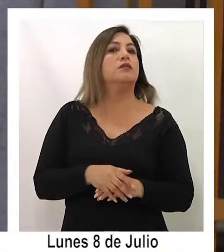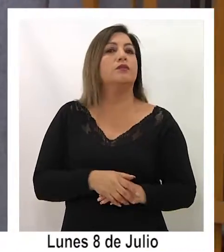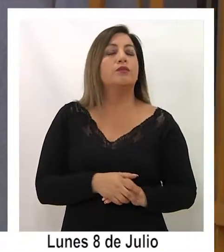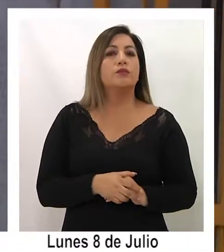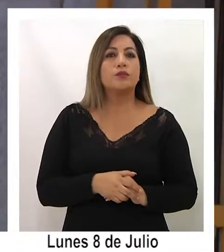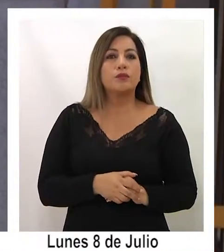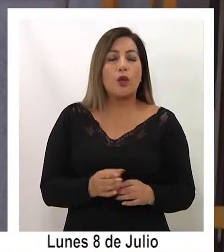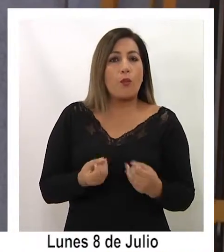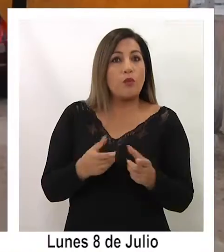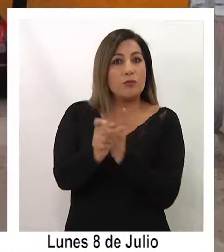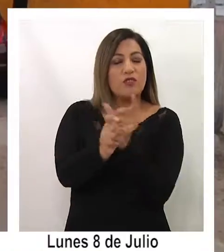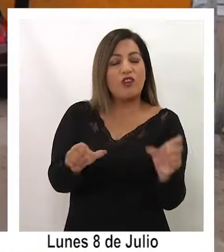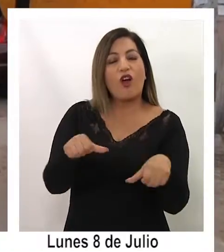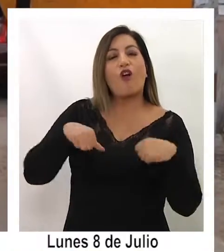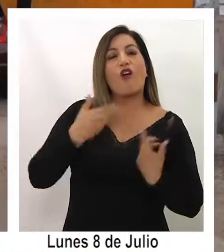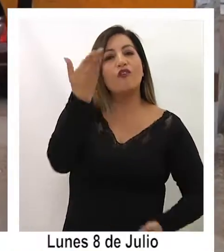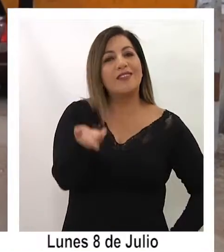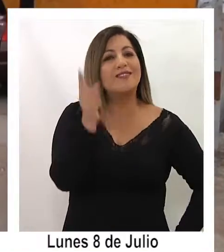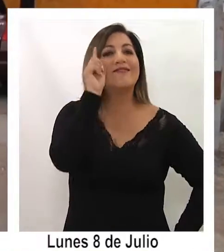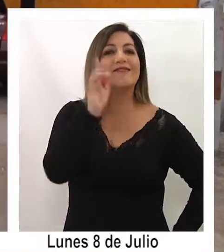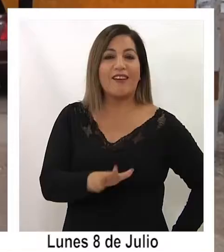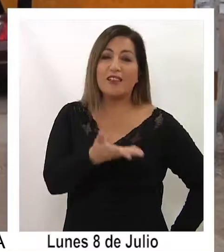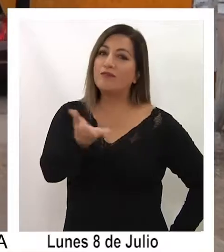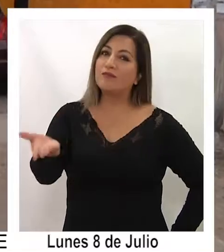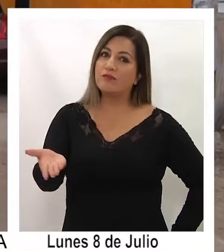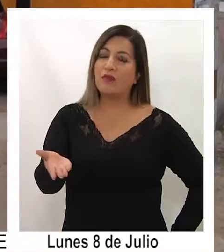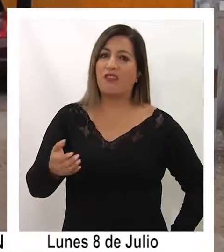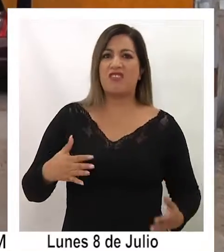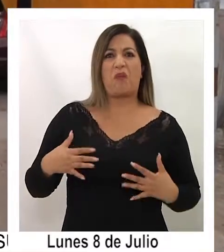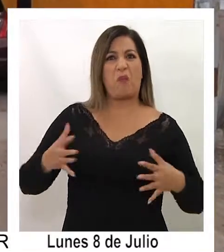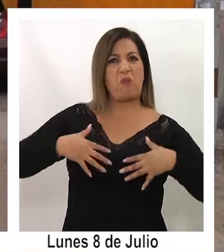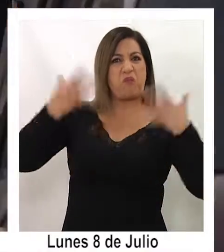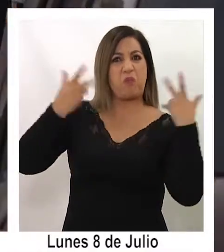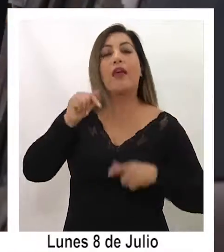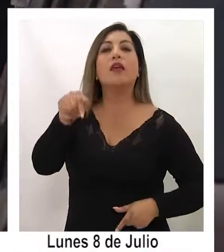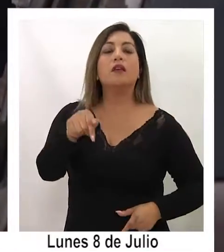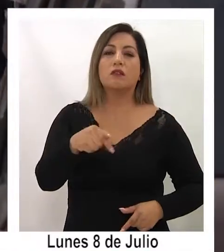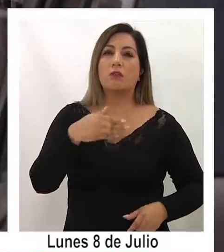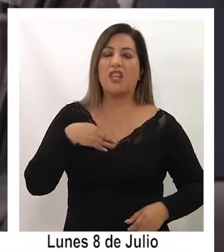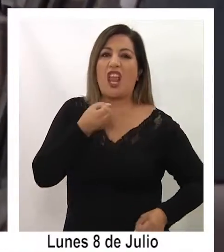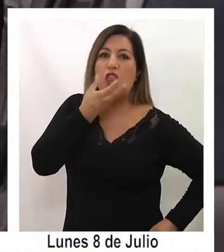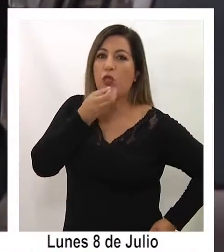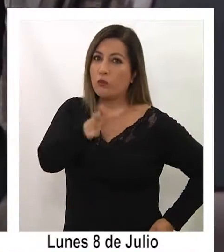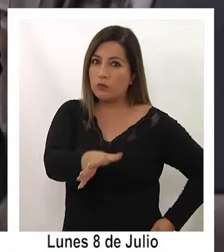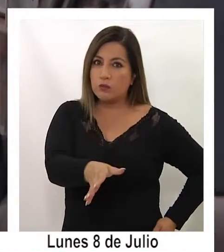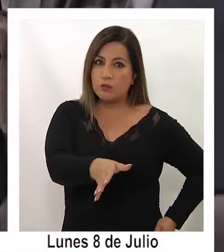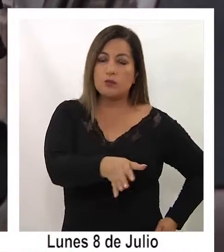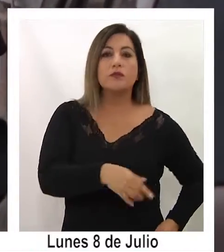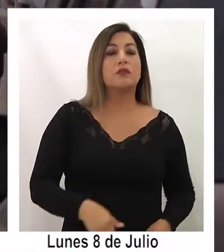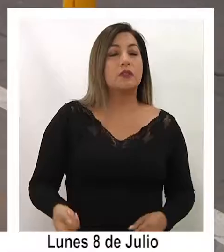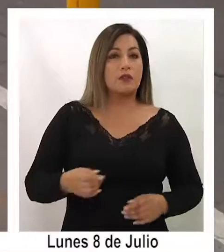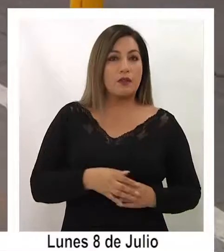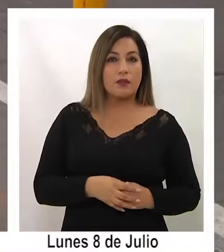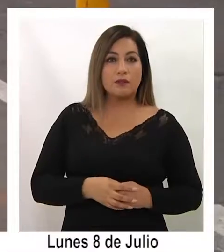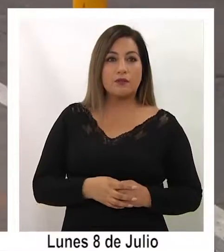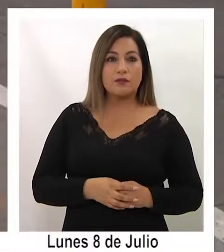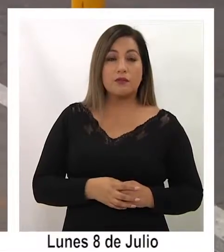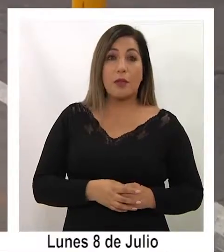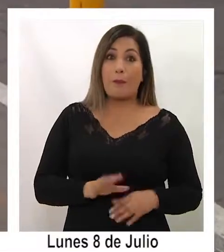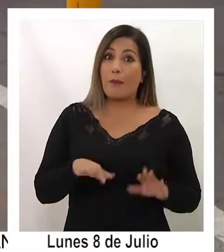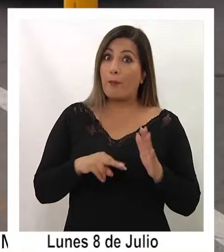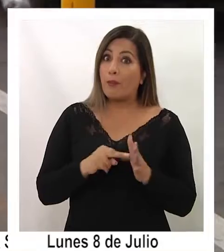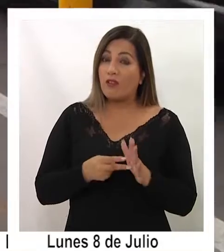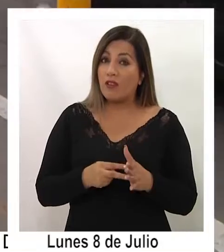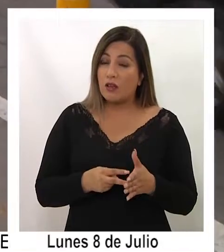mucha gente joven que usted sabe que es muy agresiva en este, y atrevido más encima. Entonces, el